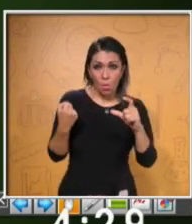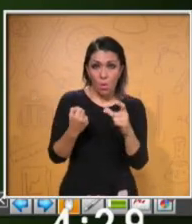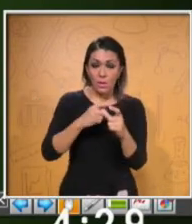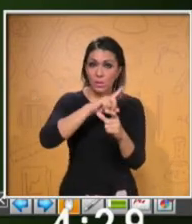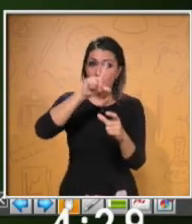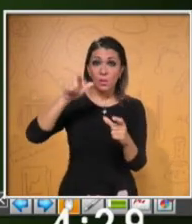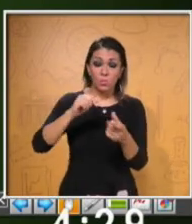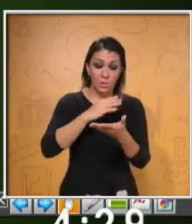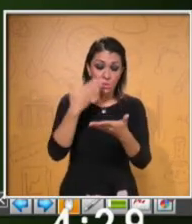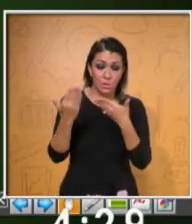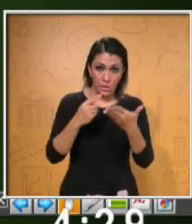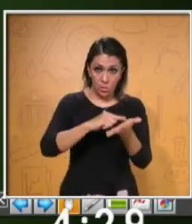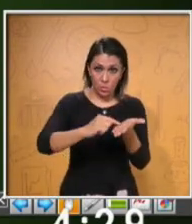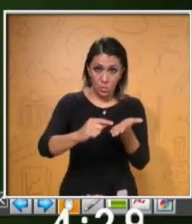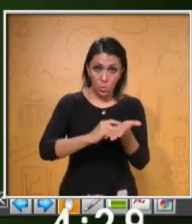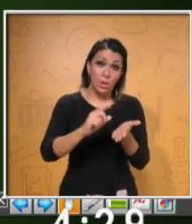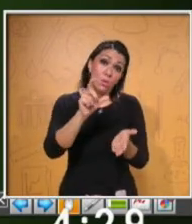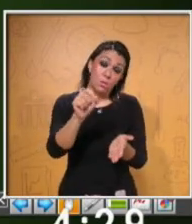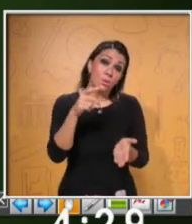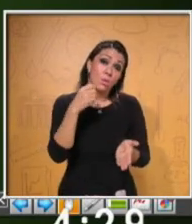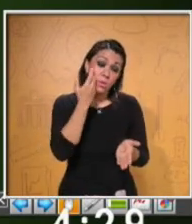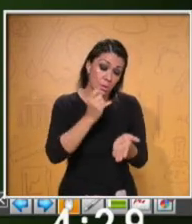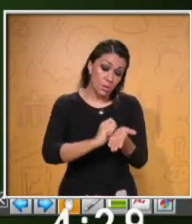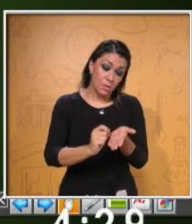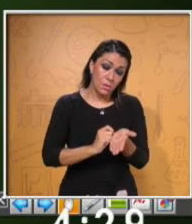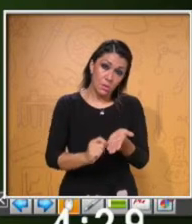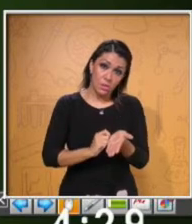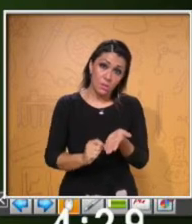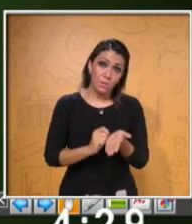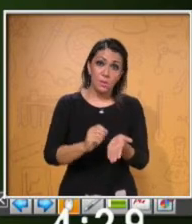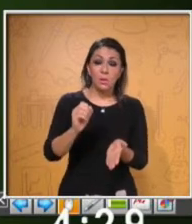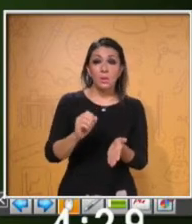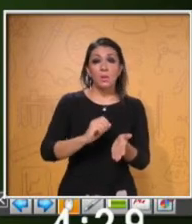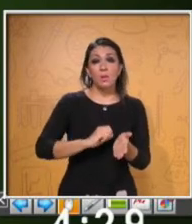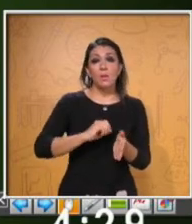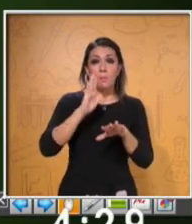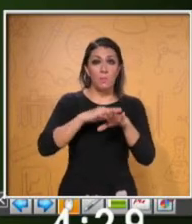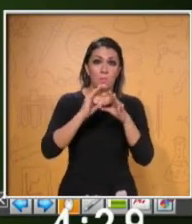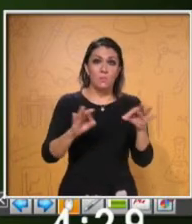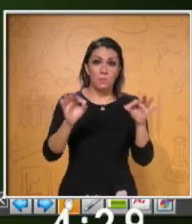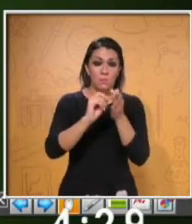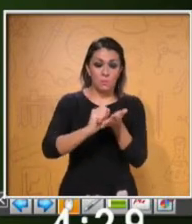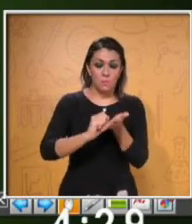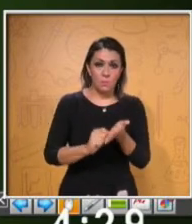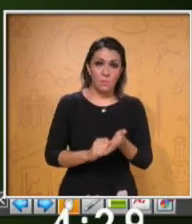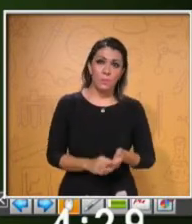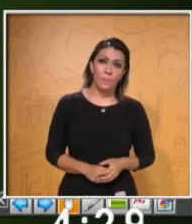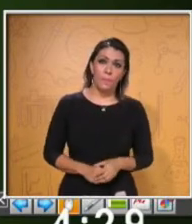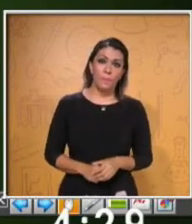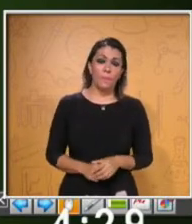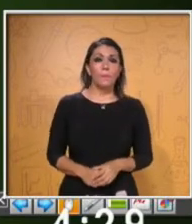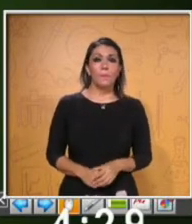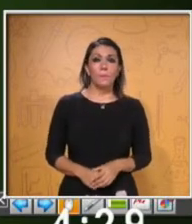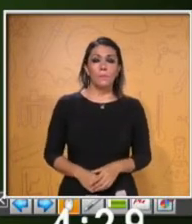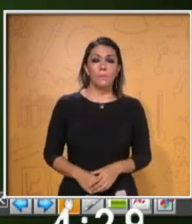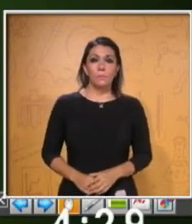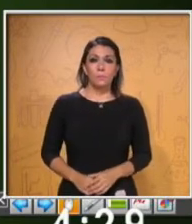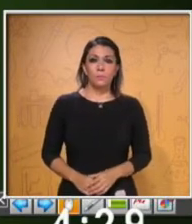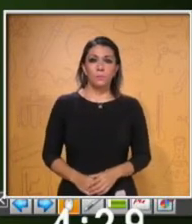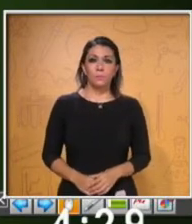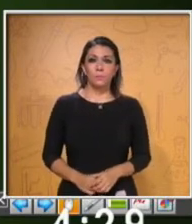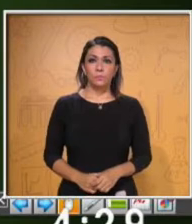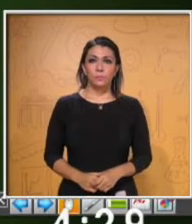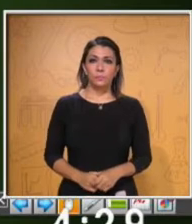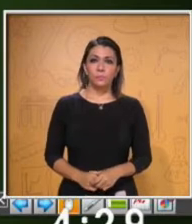adelante, o si quieres irle escribiendo. Para decir acuerdos y desacuerdos, con estas tres podría ser suficiente. You're absolutely